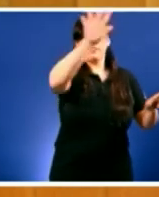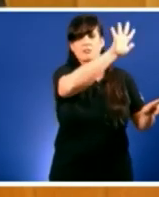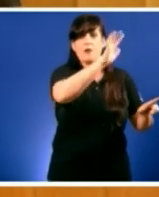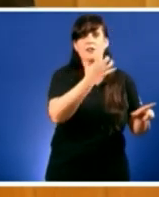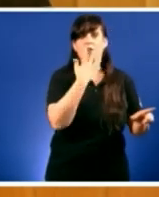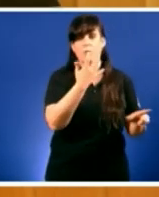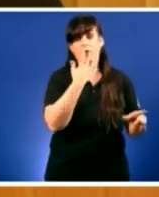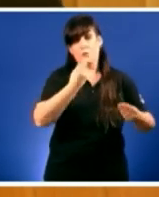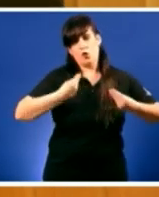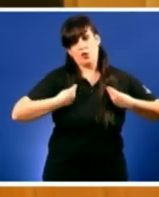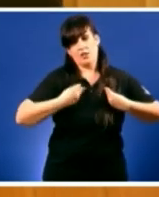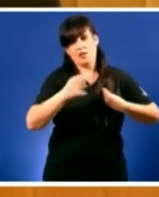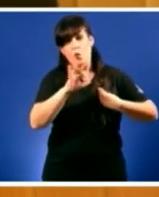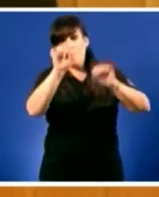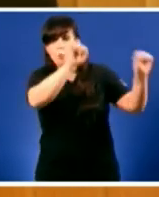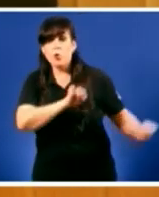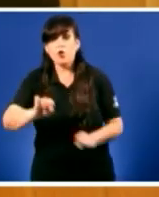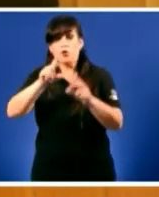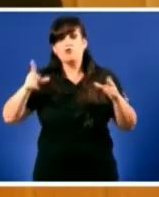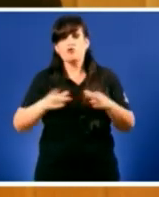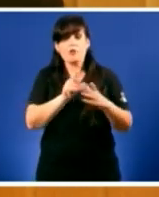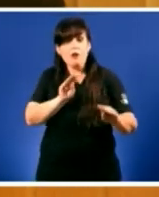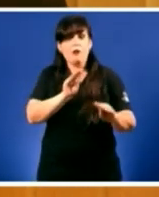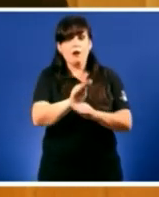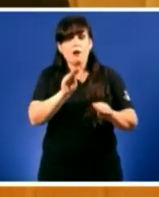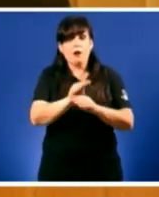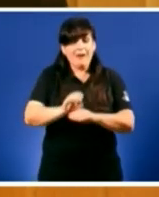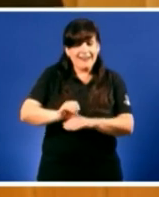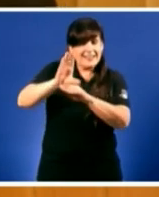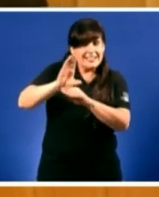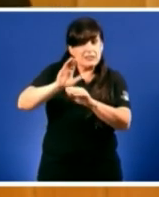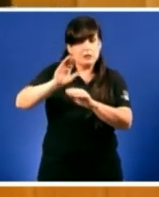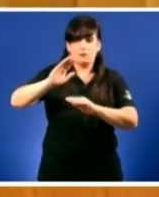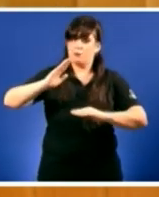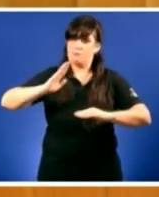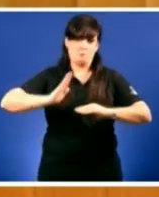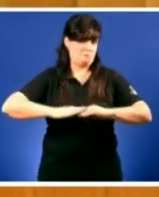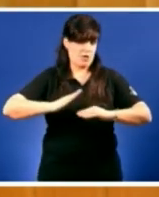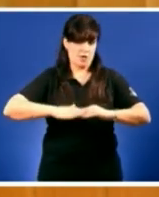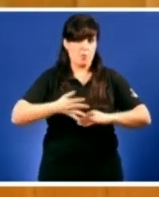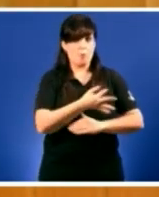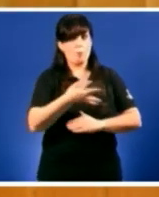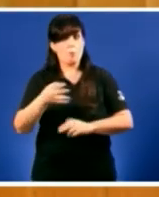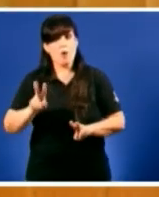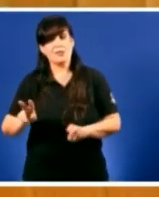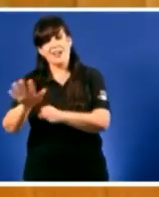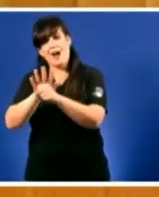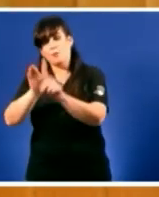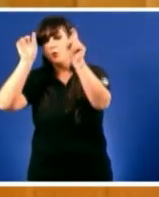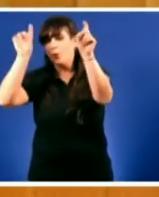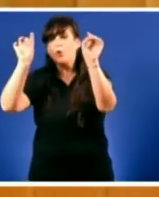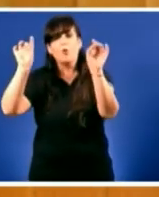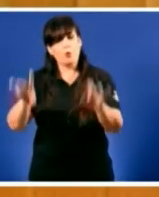para a sanidade e protección social e a terceira que menos incrementou o gasto en educación. Non o digo eu